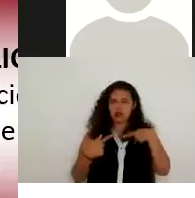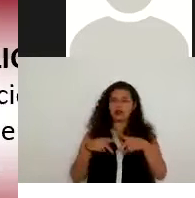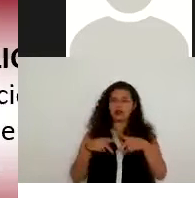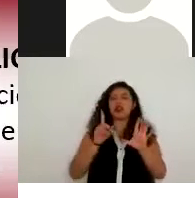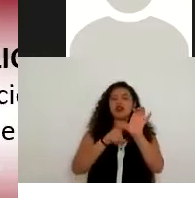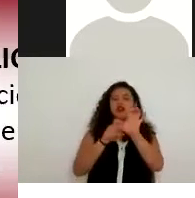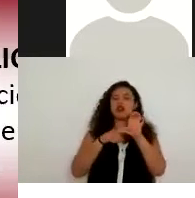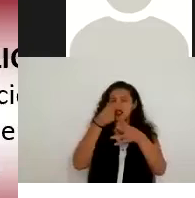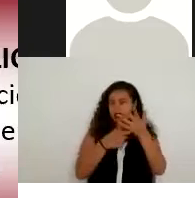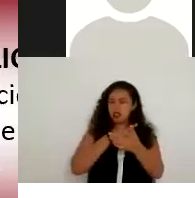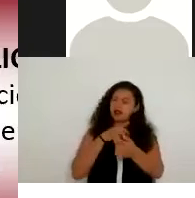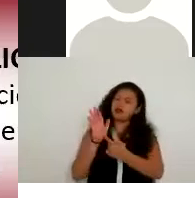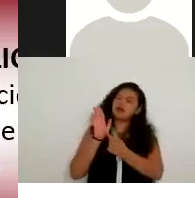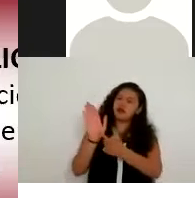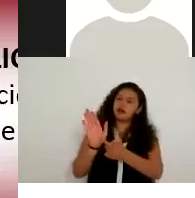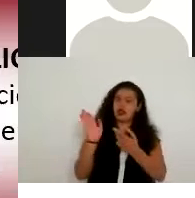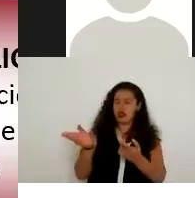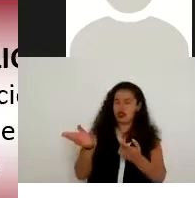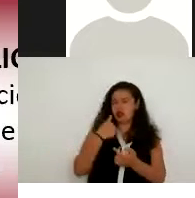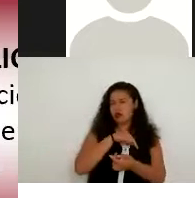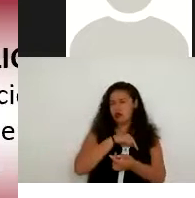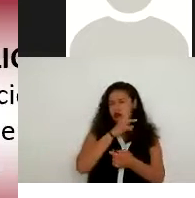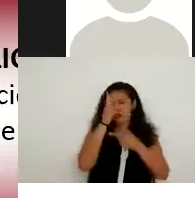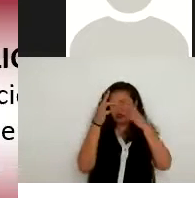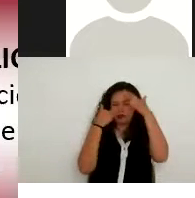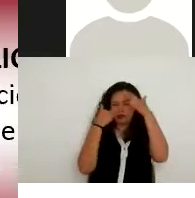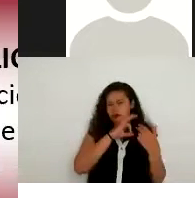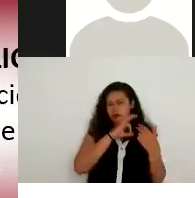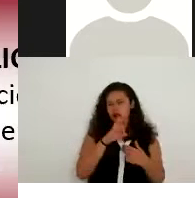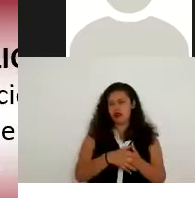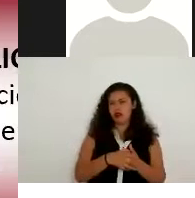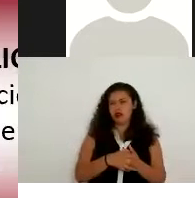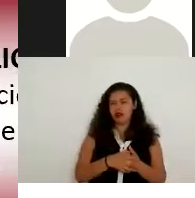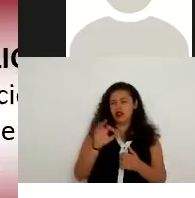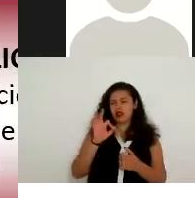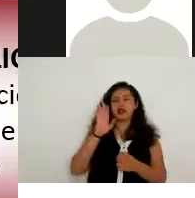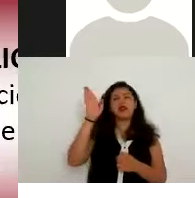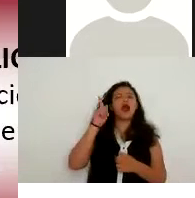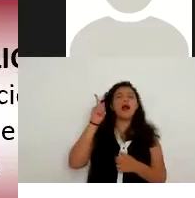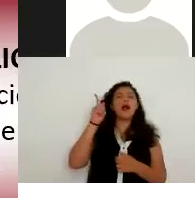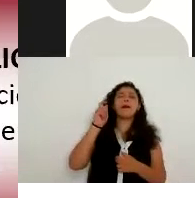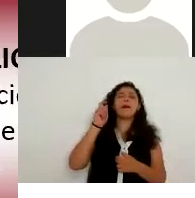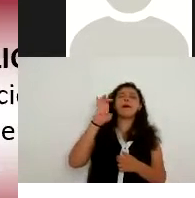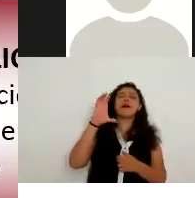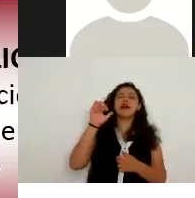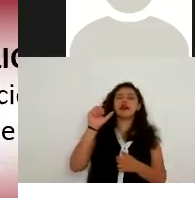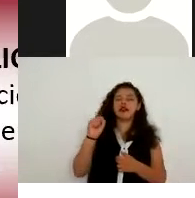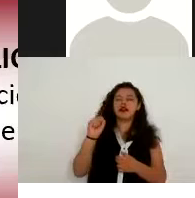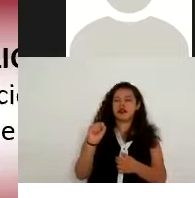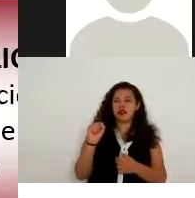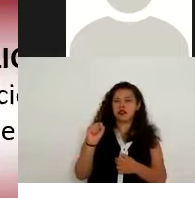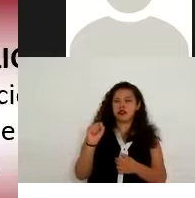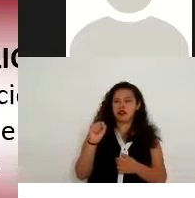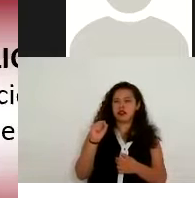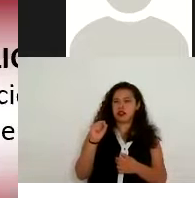este porque ahí es donde podríamos consultar pensemos en un programa de becas ¿no? de becas escolares ahí es donde se consulta quién es el